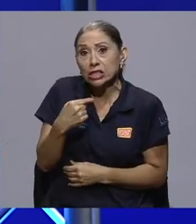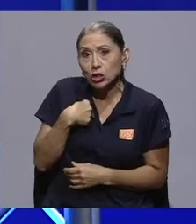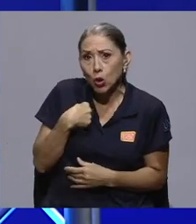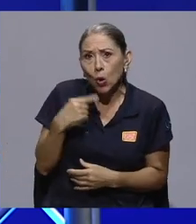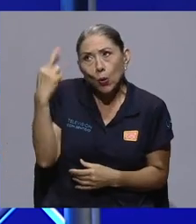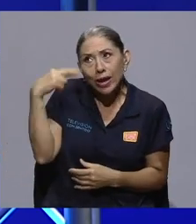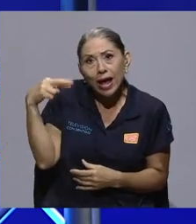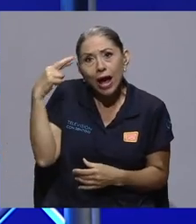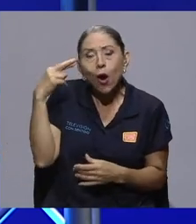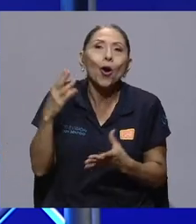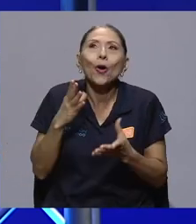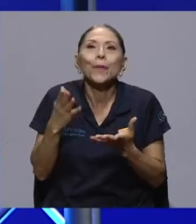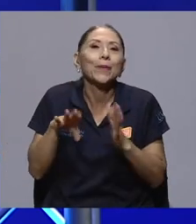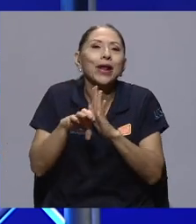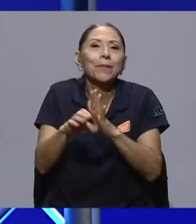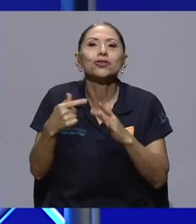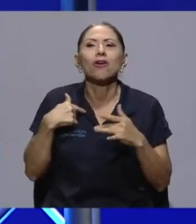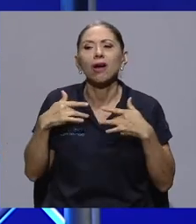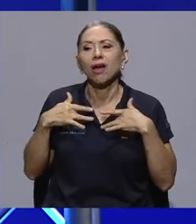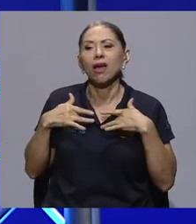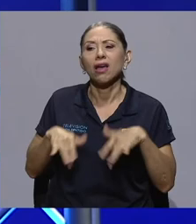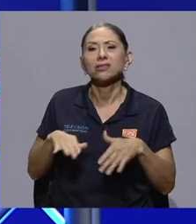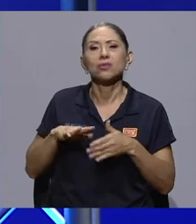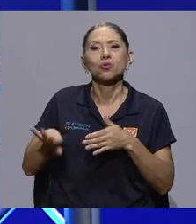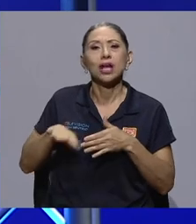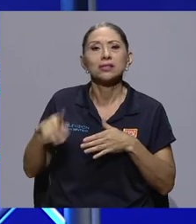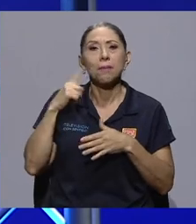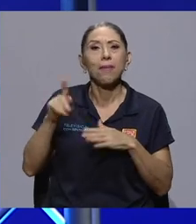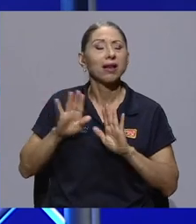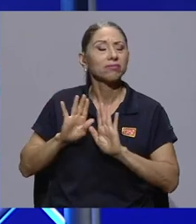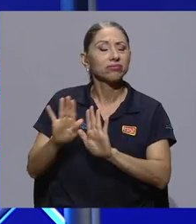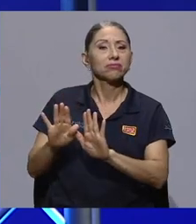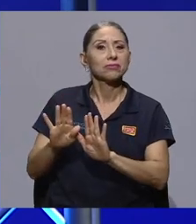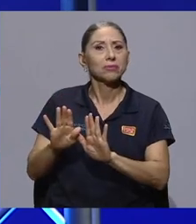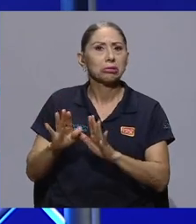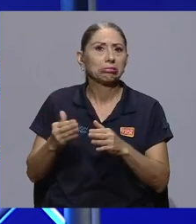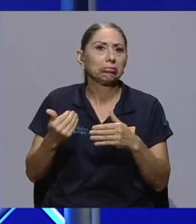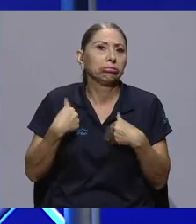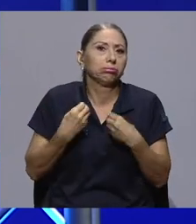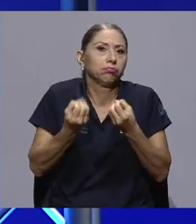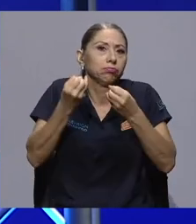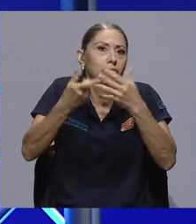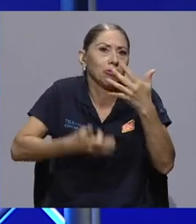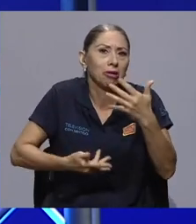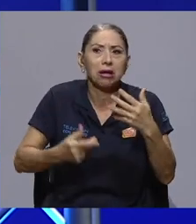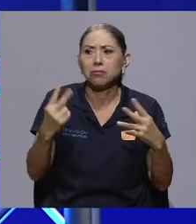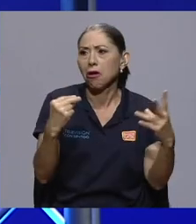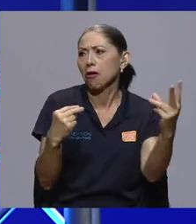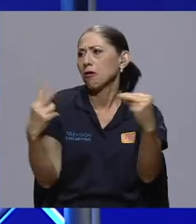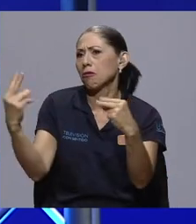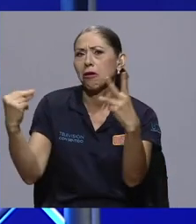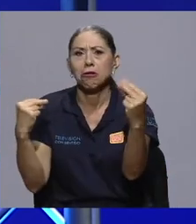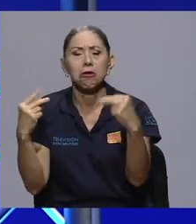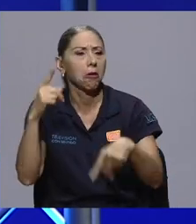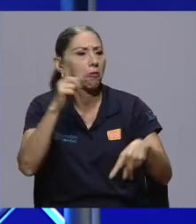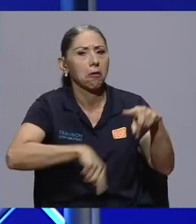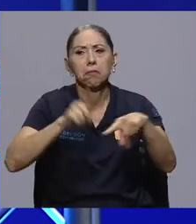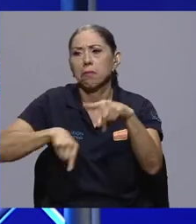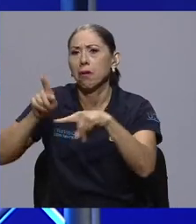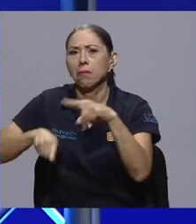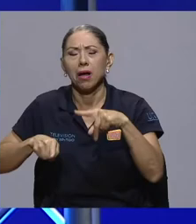querido excusas para abandonar la idea, hubiera tenido miles, porque fueron no, no, no, no, esto no se puede, la gente no quiere, no se puede,